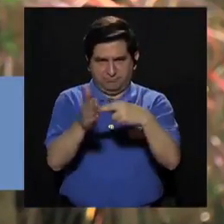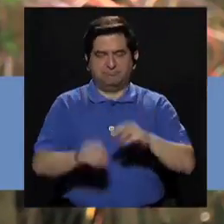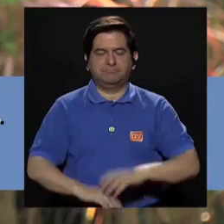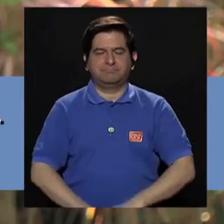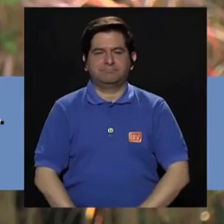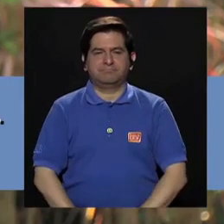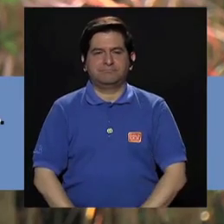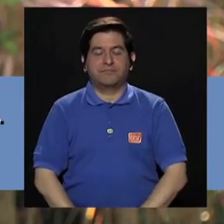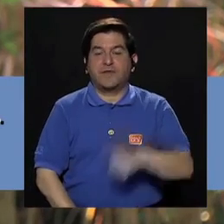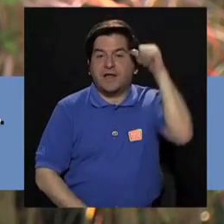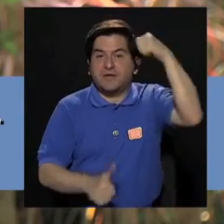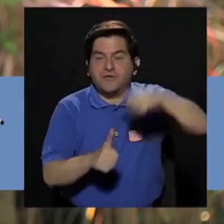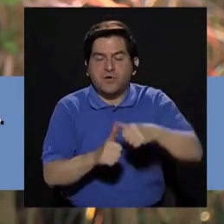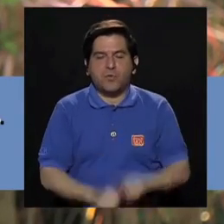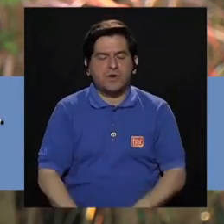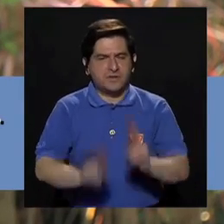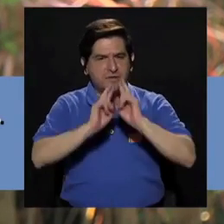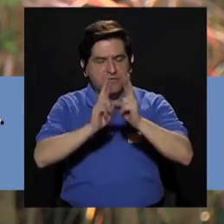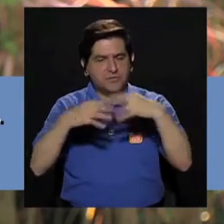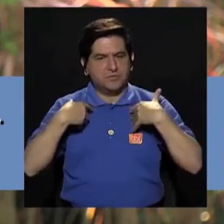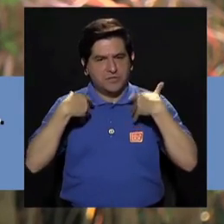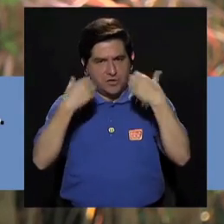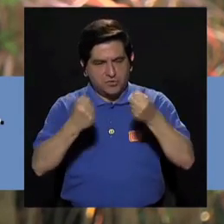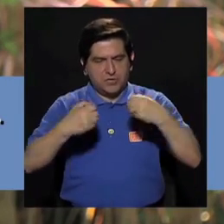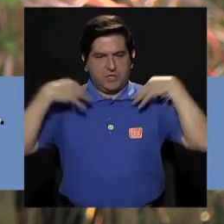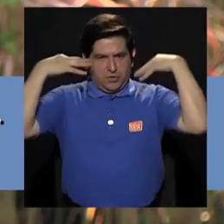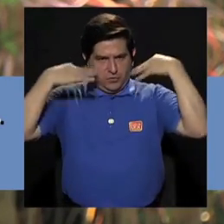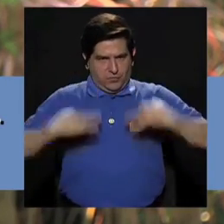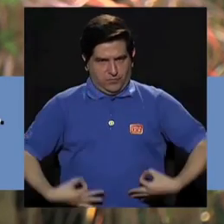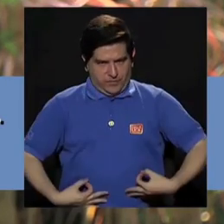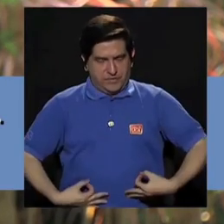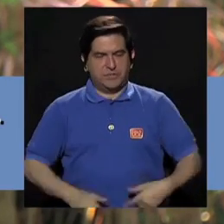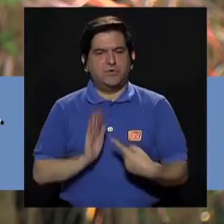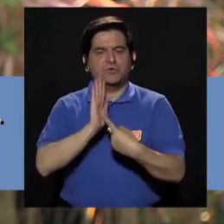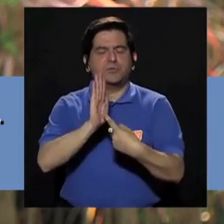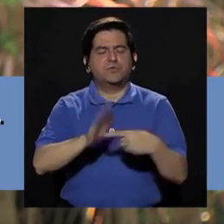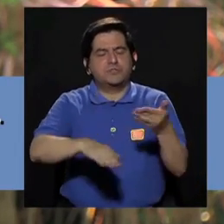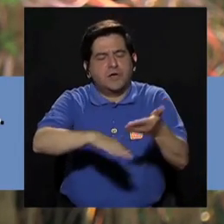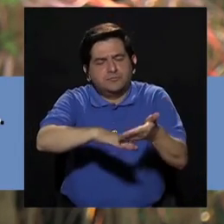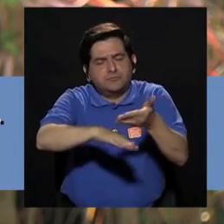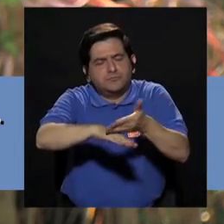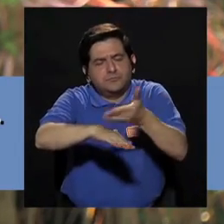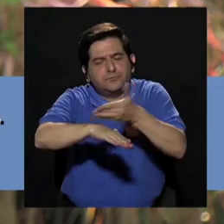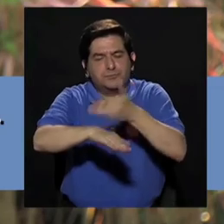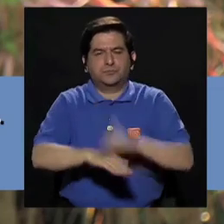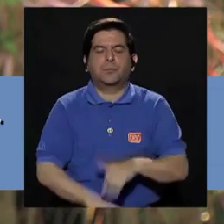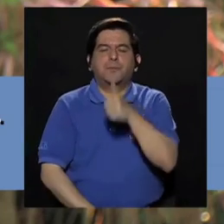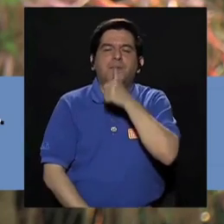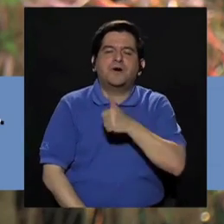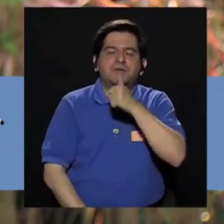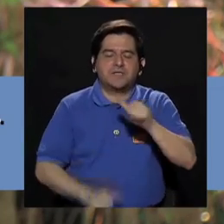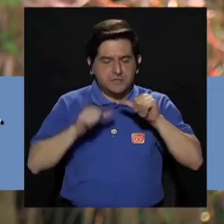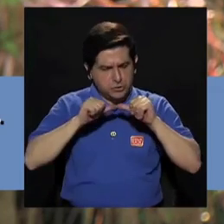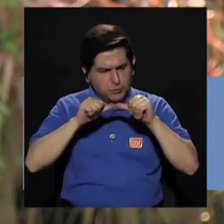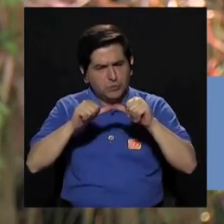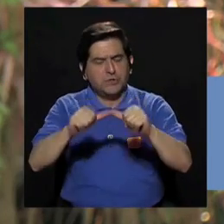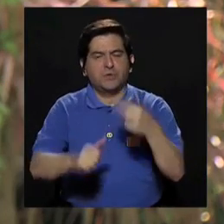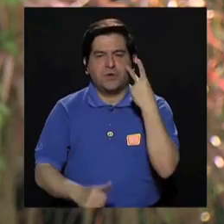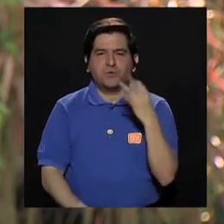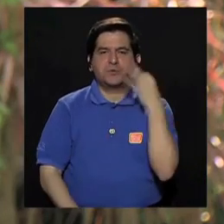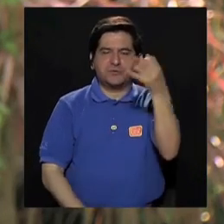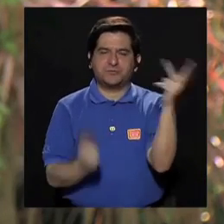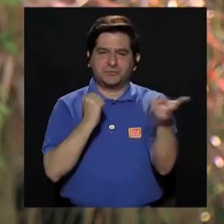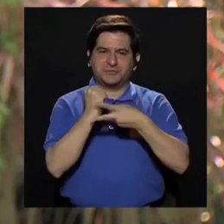Recuerden que los resultados En salud Y físicos Se van mostrando Poco a poco Sean pacientes Y constantes Nos vemos en la próxima